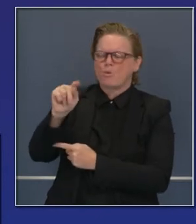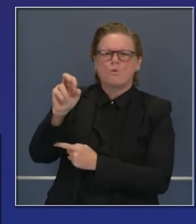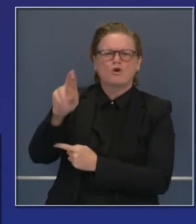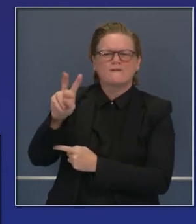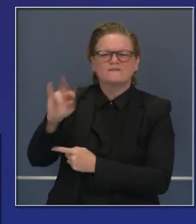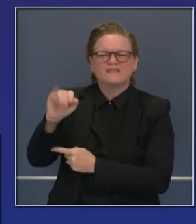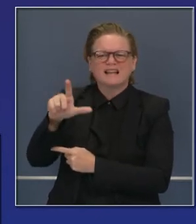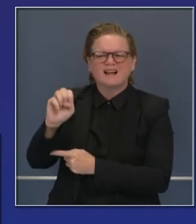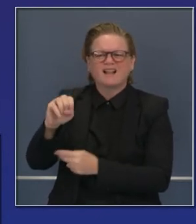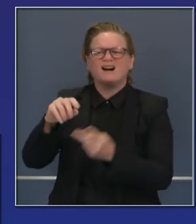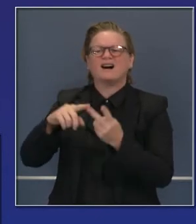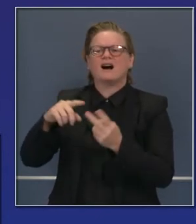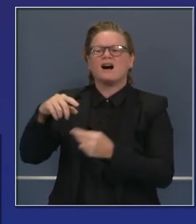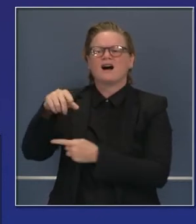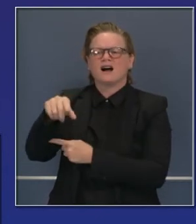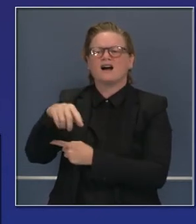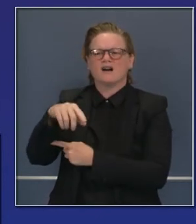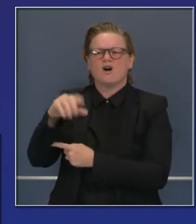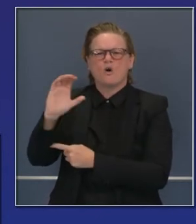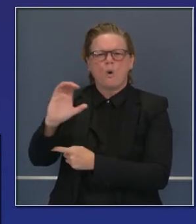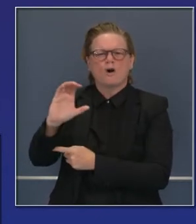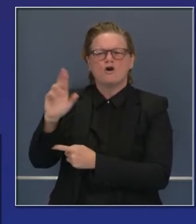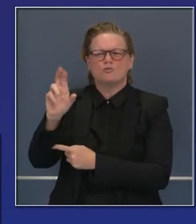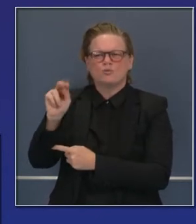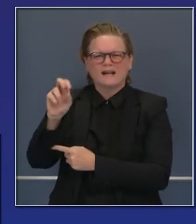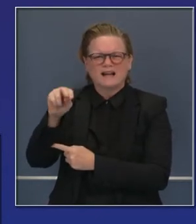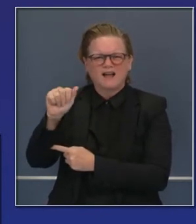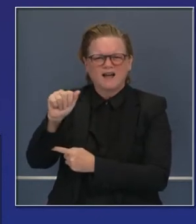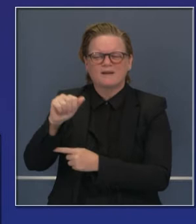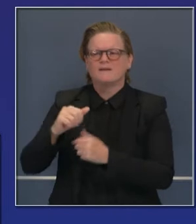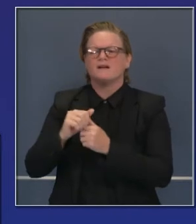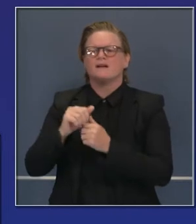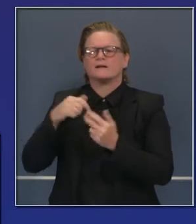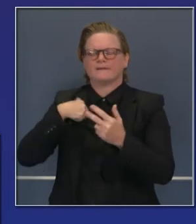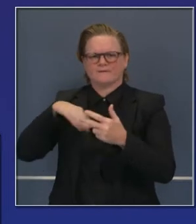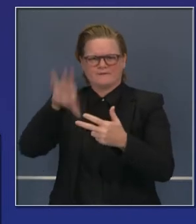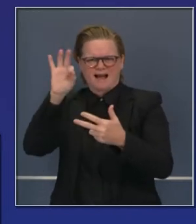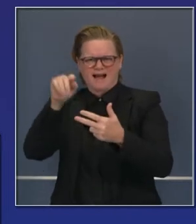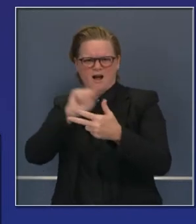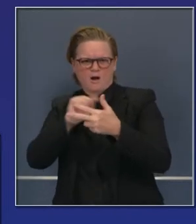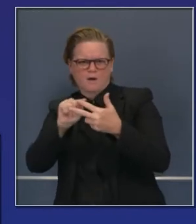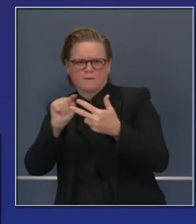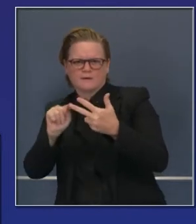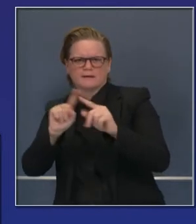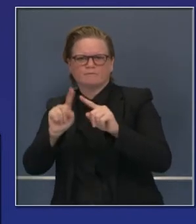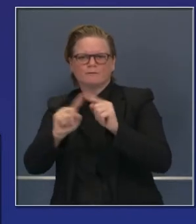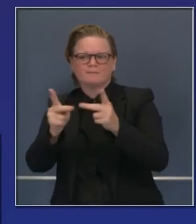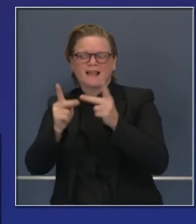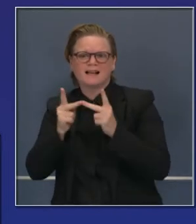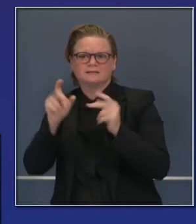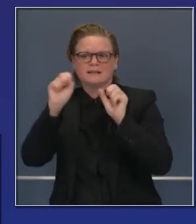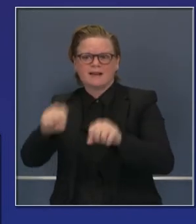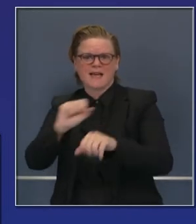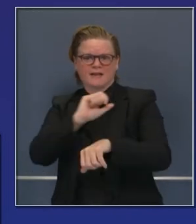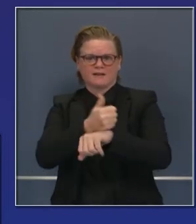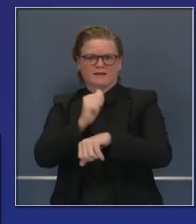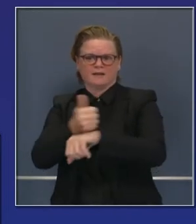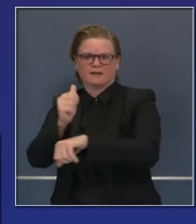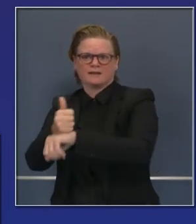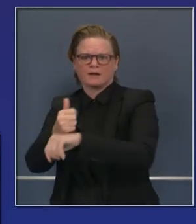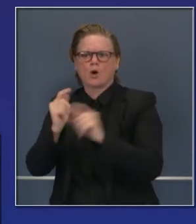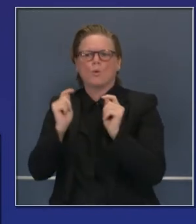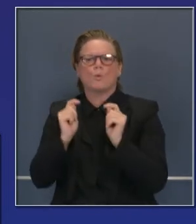ARCO, en Sacramento, se encuentra en un estatus cálido y así es como lo llamamos. Eso significa que podemos